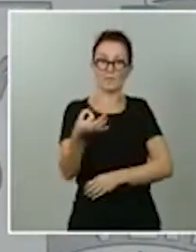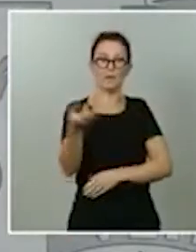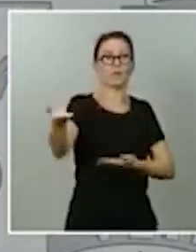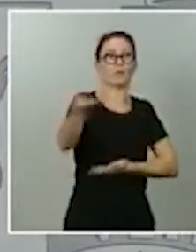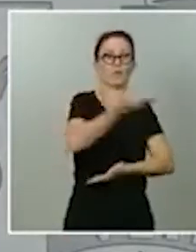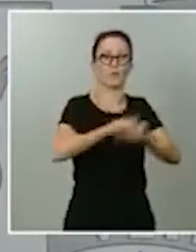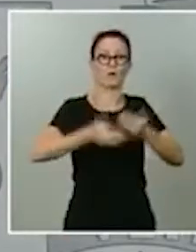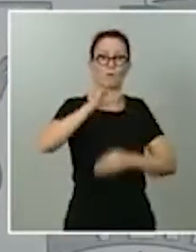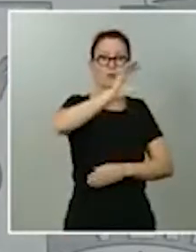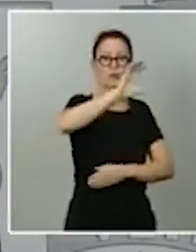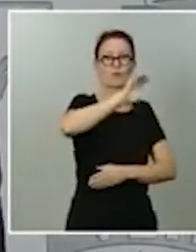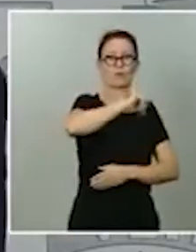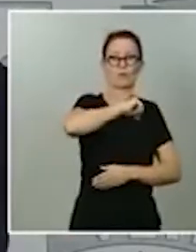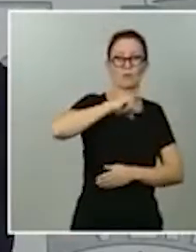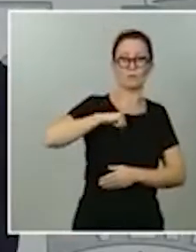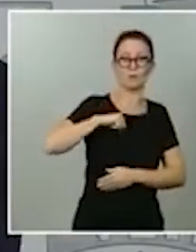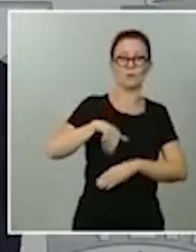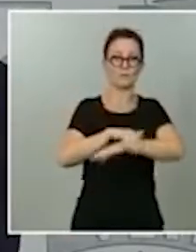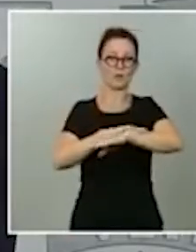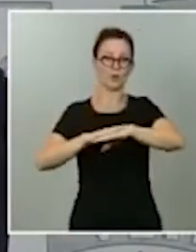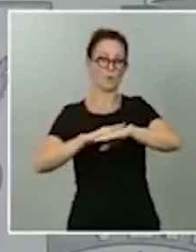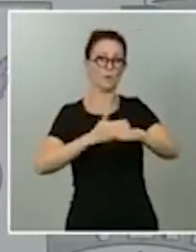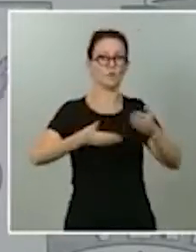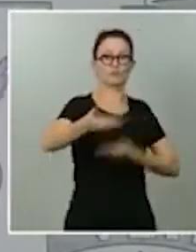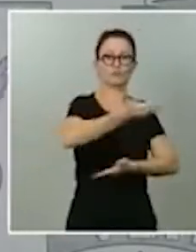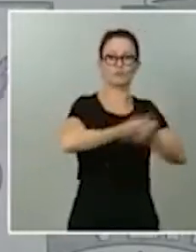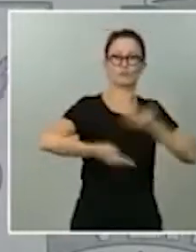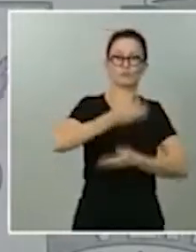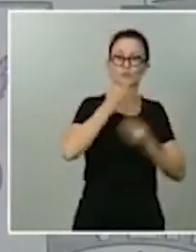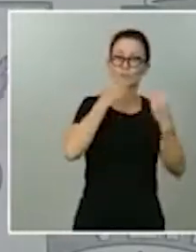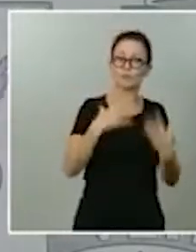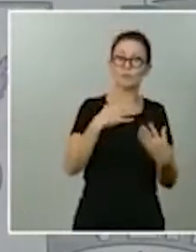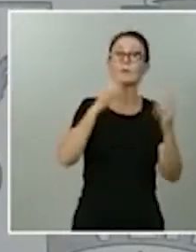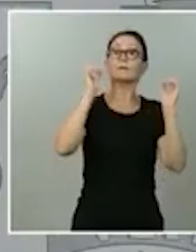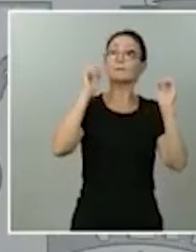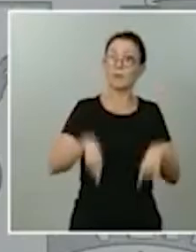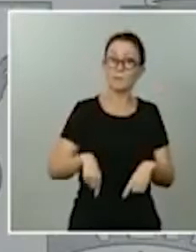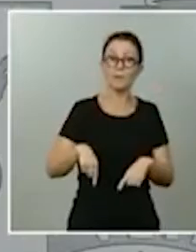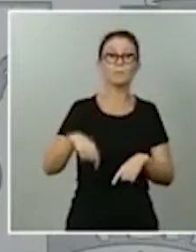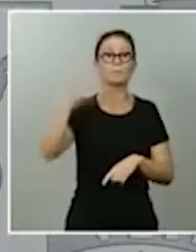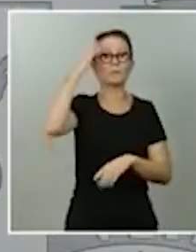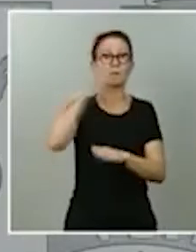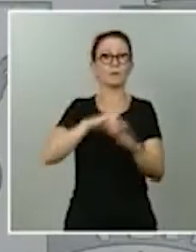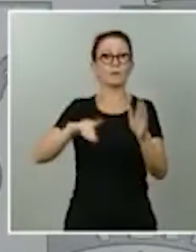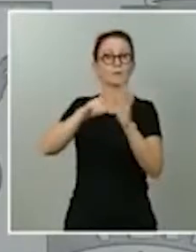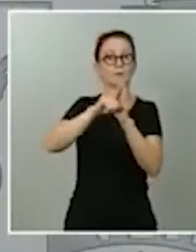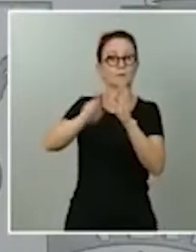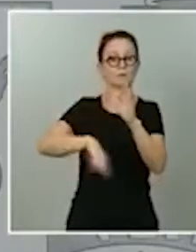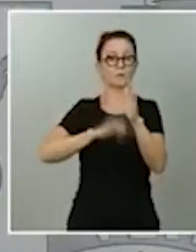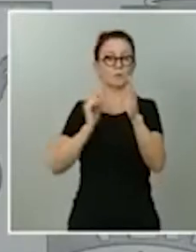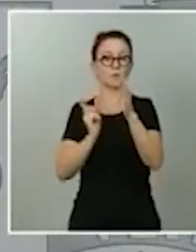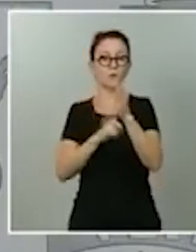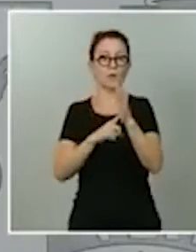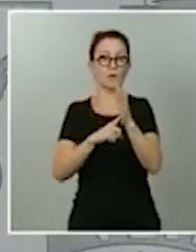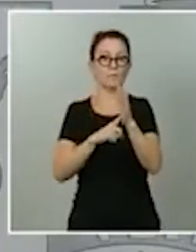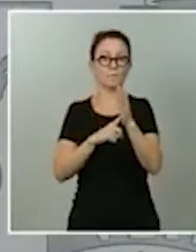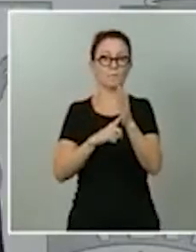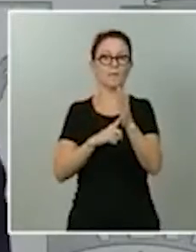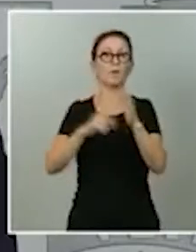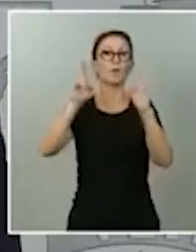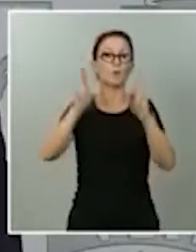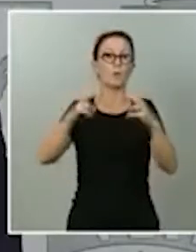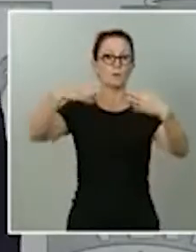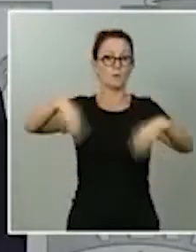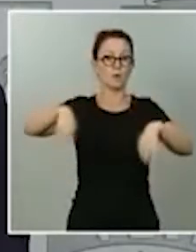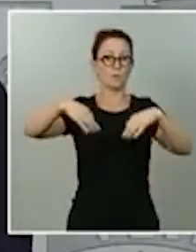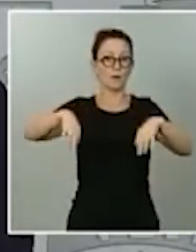cuando por ejemplo hemos aprobado en el real decreto de ley de nueva normalidad con un apoyo bastante amplio y transversal de las fuerzas políticas en el parlamento el uso como